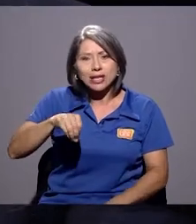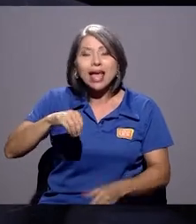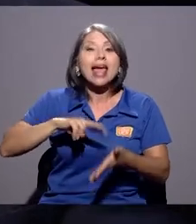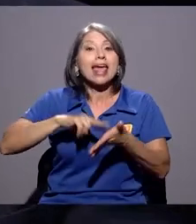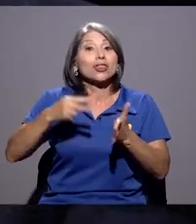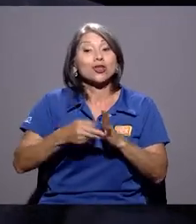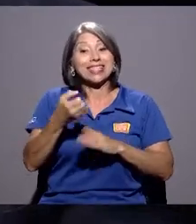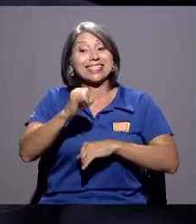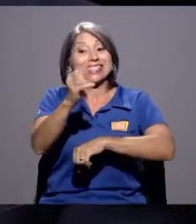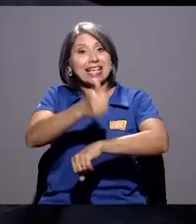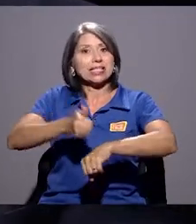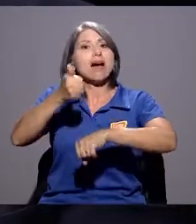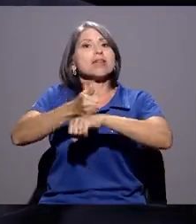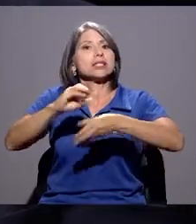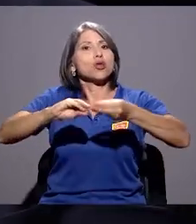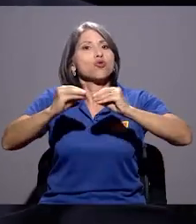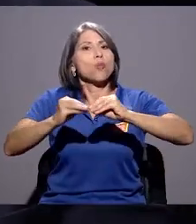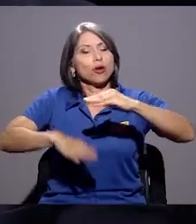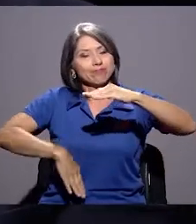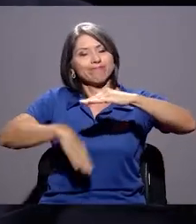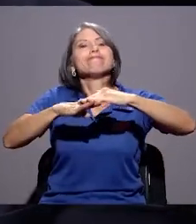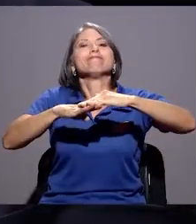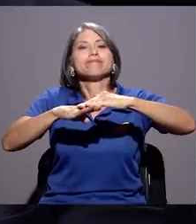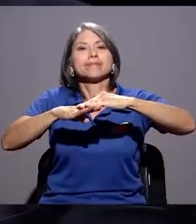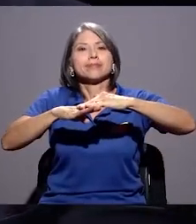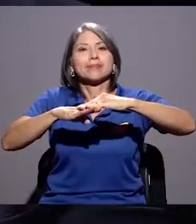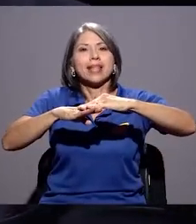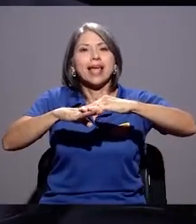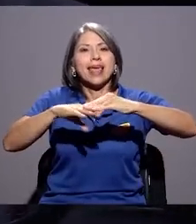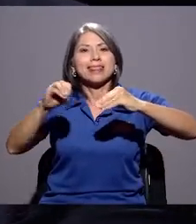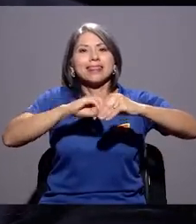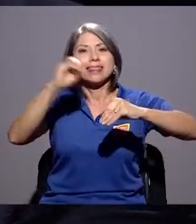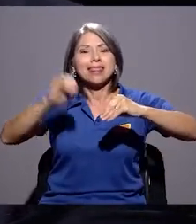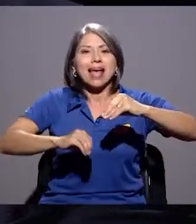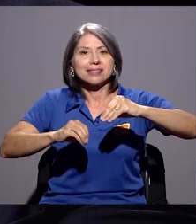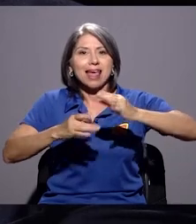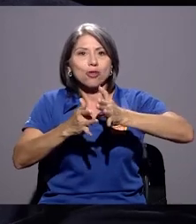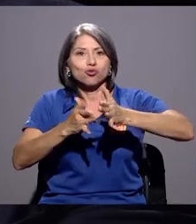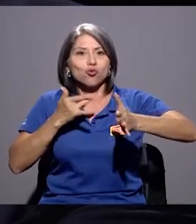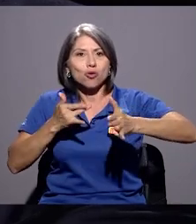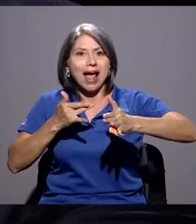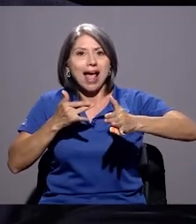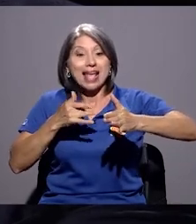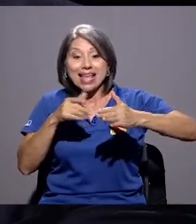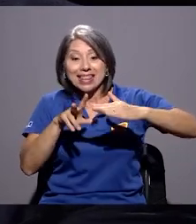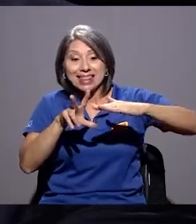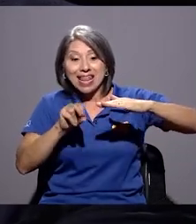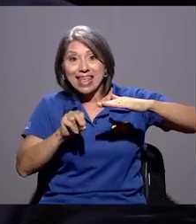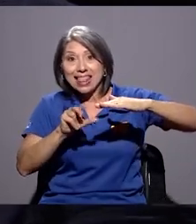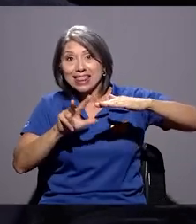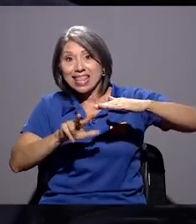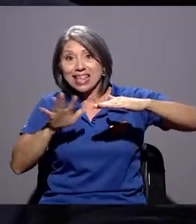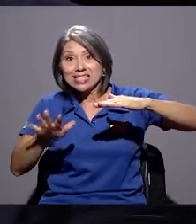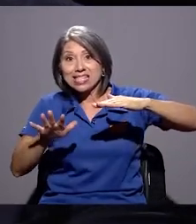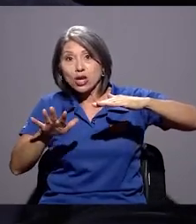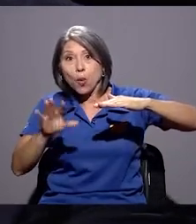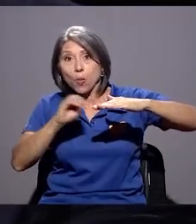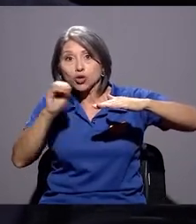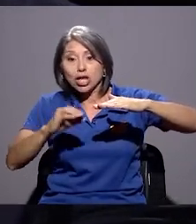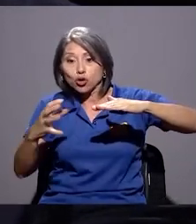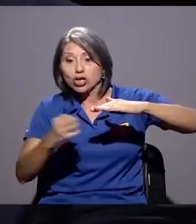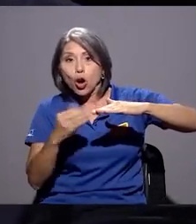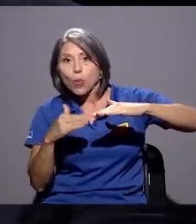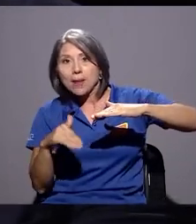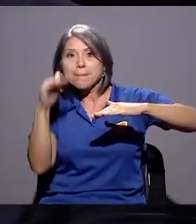permitiría que poner una tasa por encima del 30% o del 35% sea ilegal, sea